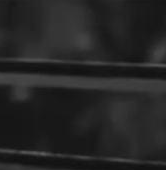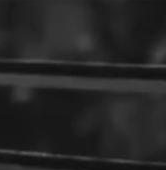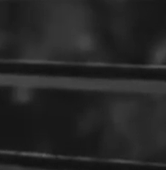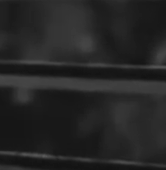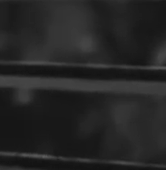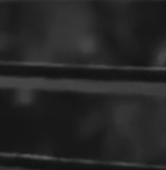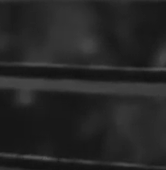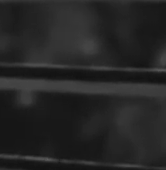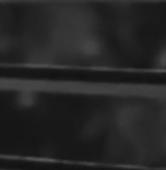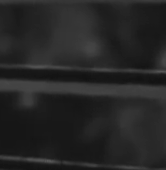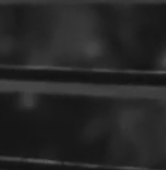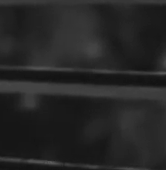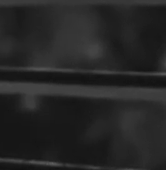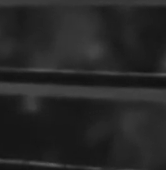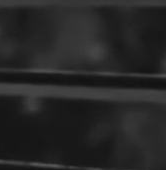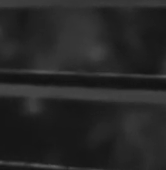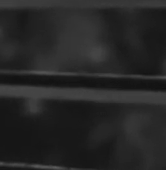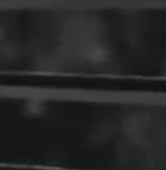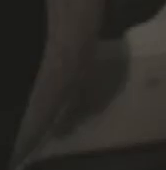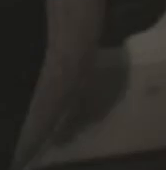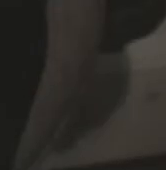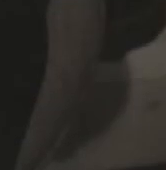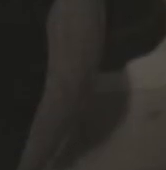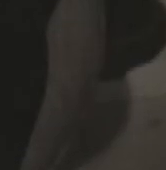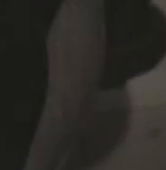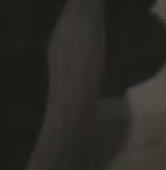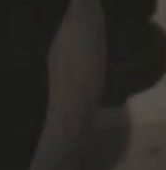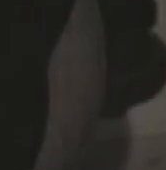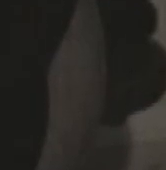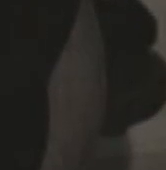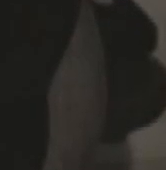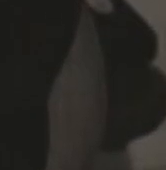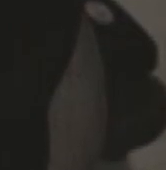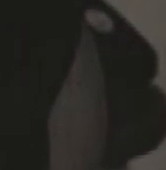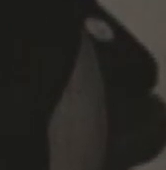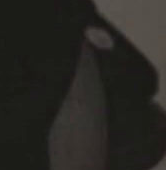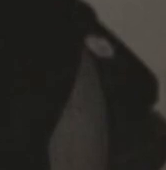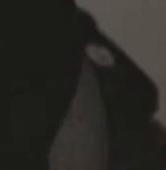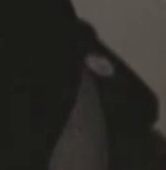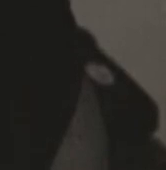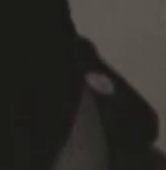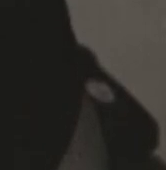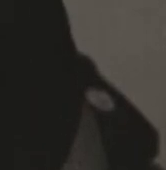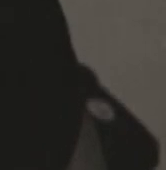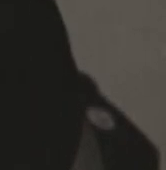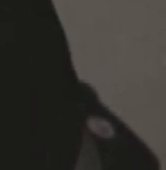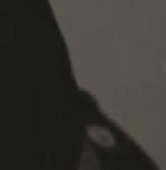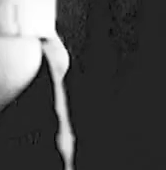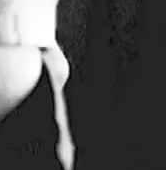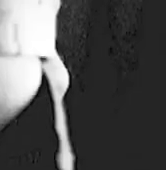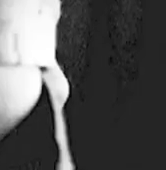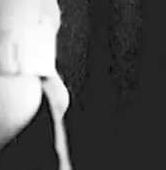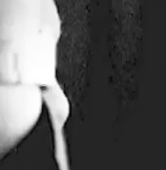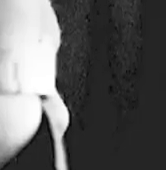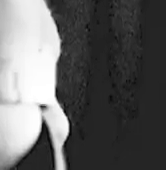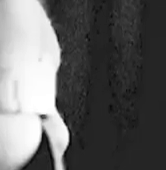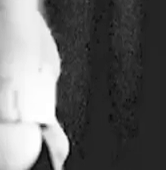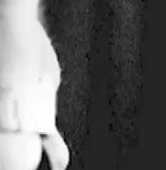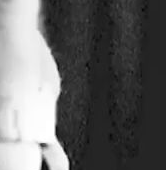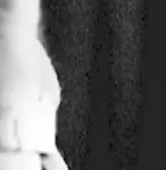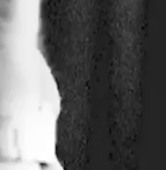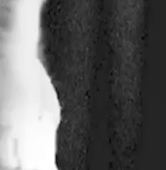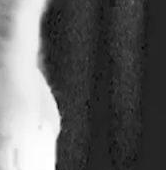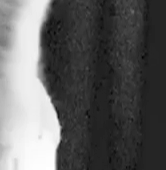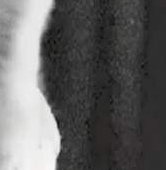principios del año de 1964, la salud del escritor se había deteriorado visiblemente debido a su excesivo